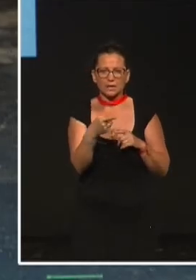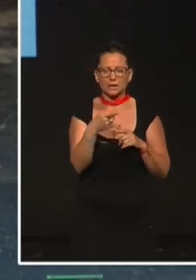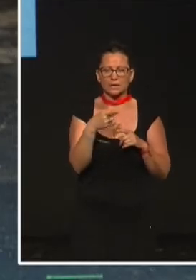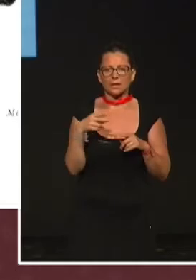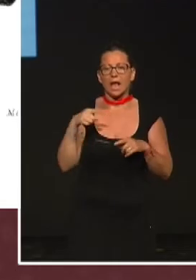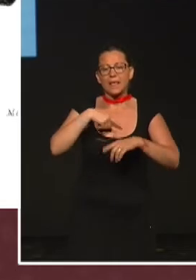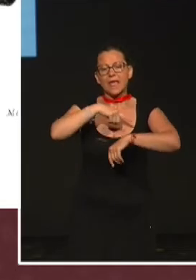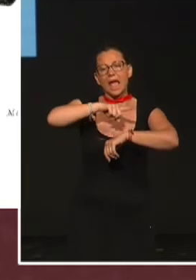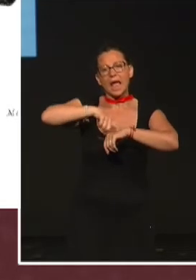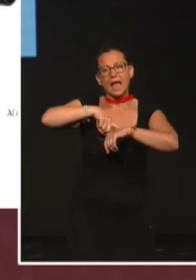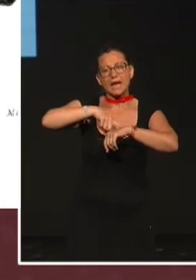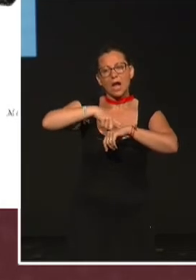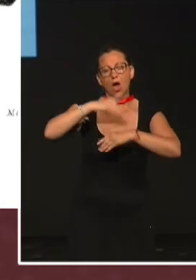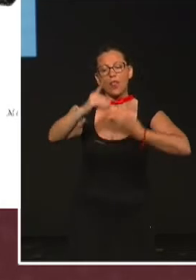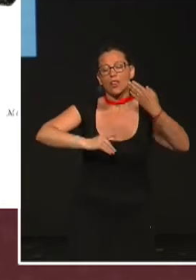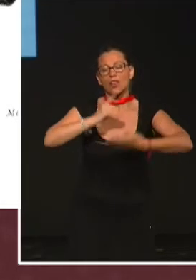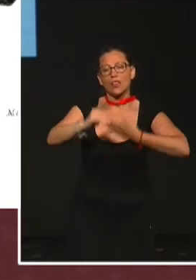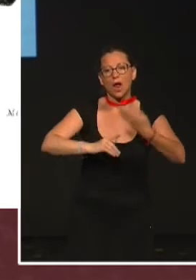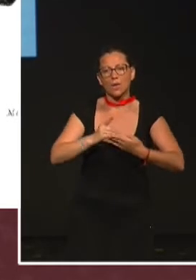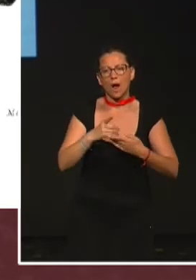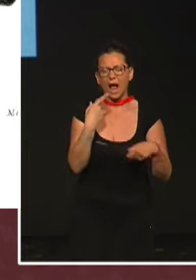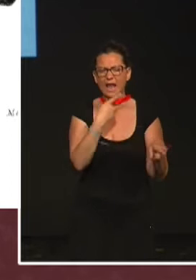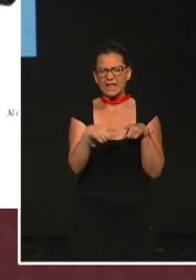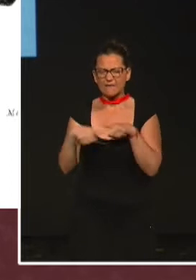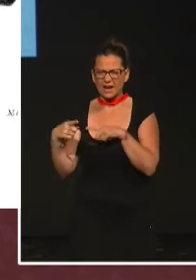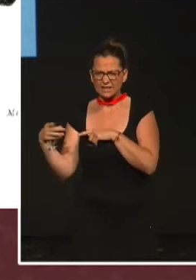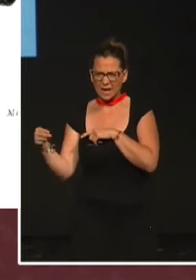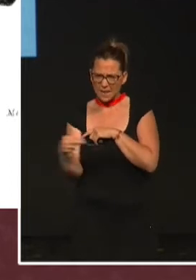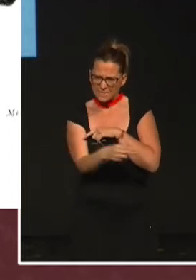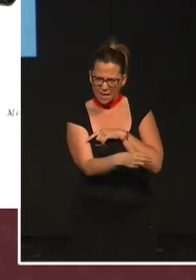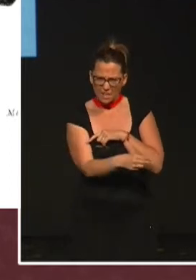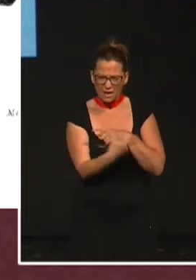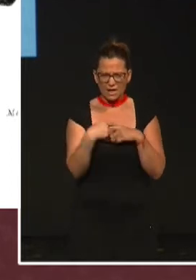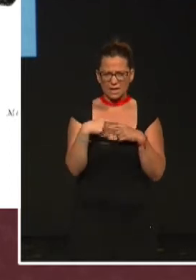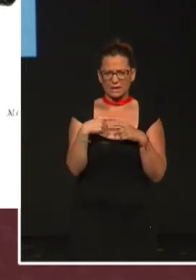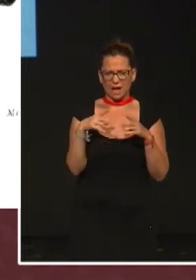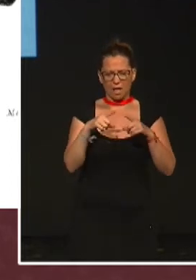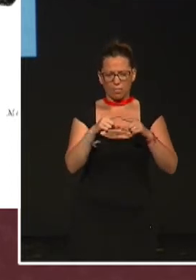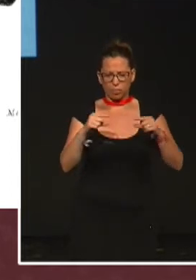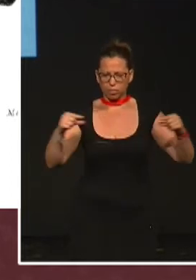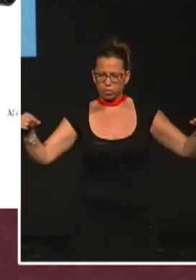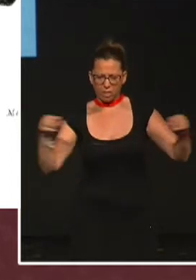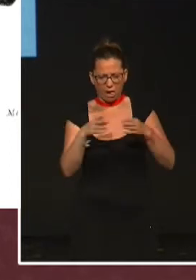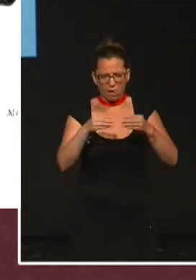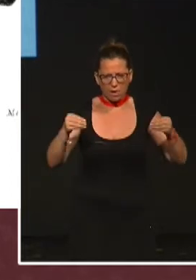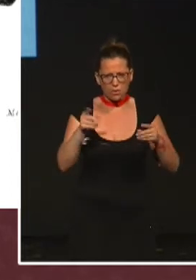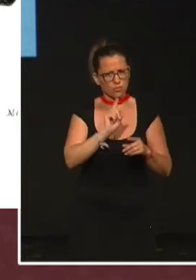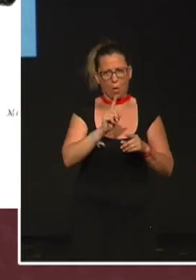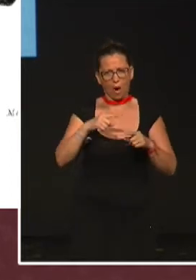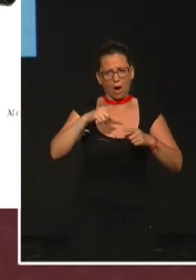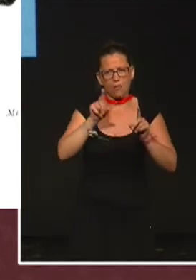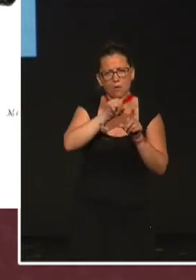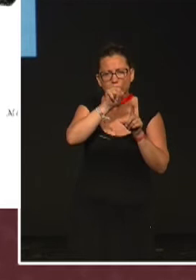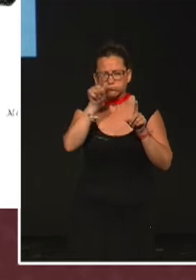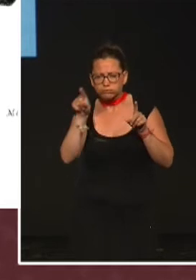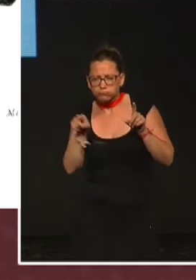nombre de reloj de reloj se conocen varias especies de peces que tienen una forma menos alargada de lo normal, más redondeada, como la esfera